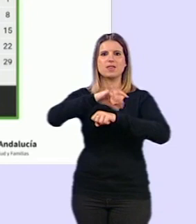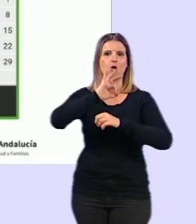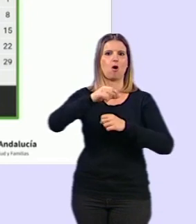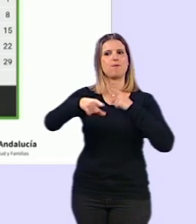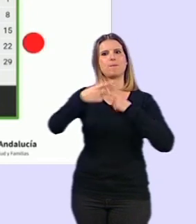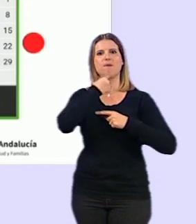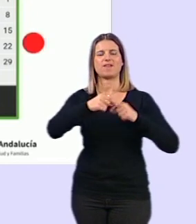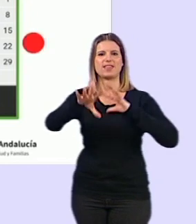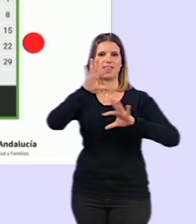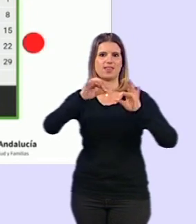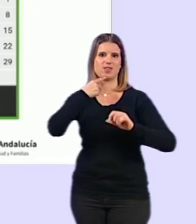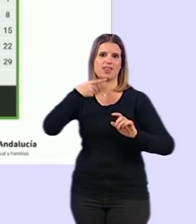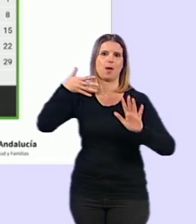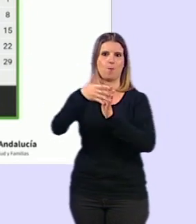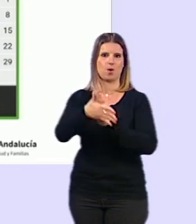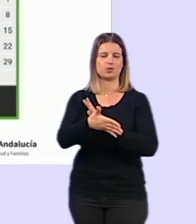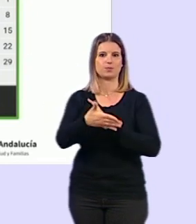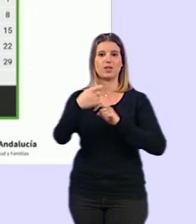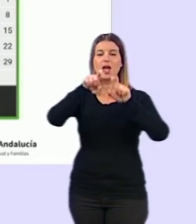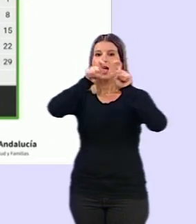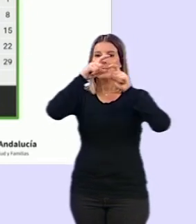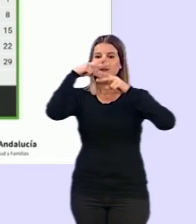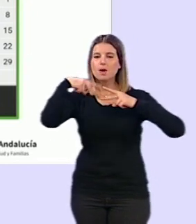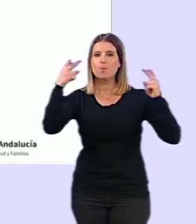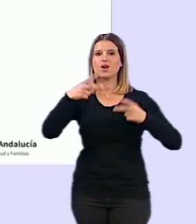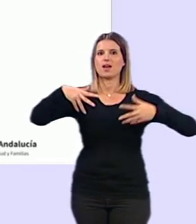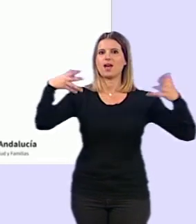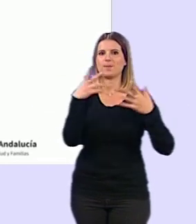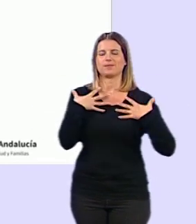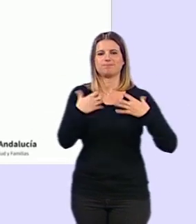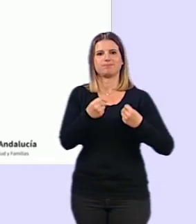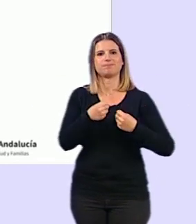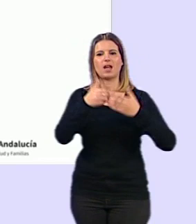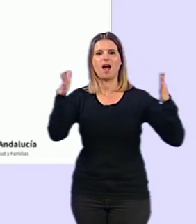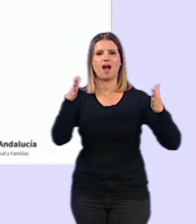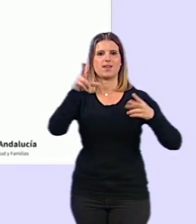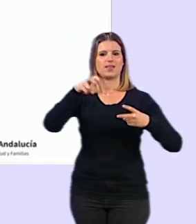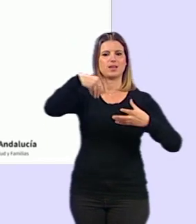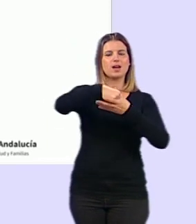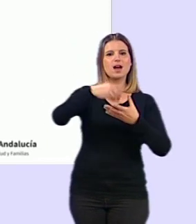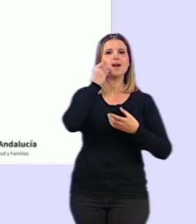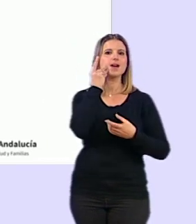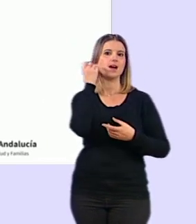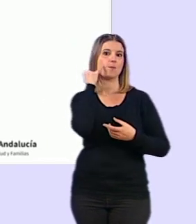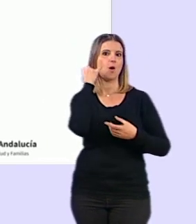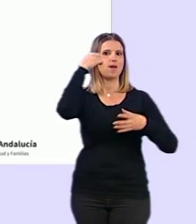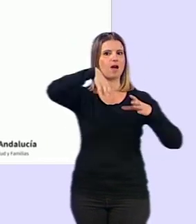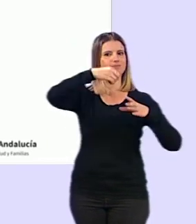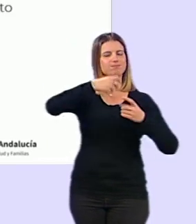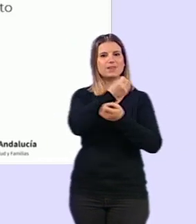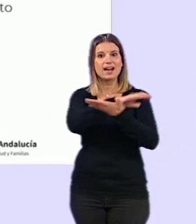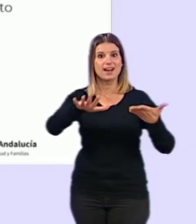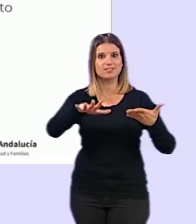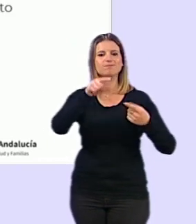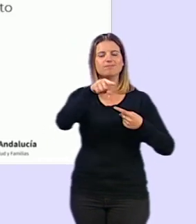de decisión, según han expuesto. La empresa pública de emergencias sanitarias ha habilitado dentro de la app Salud Responde de descarga gratuita